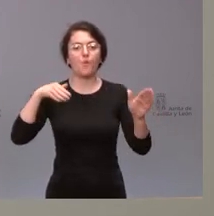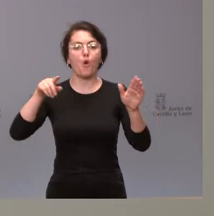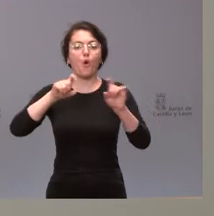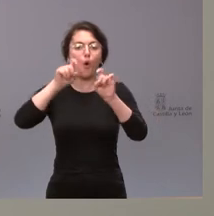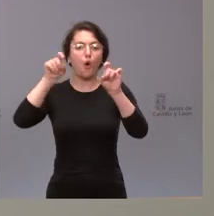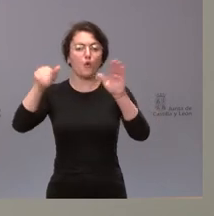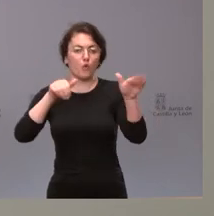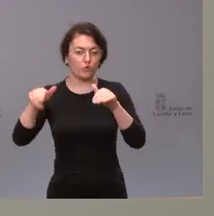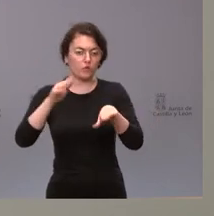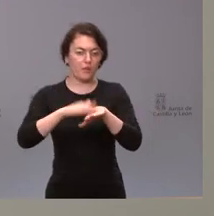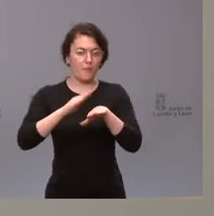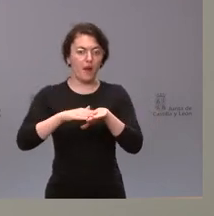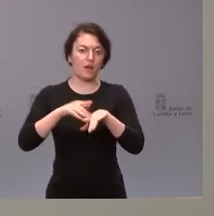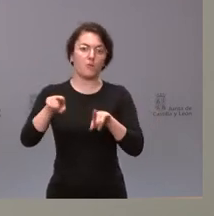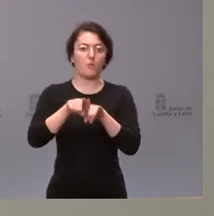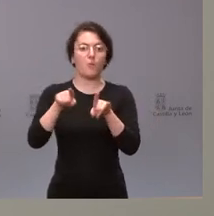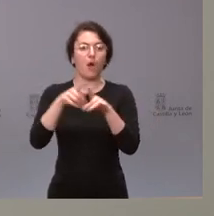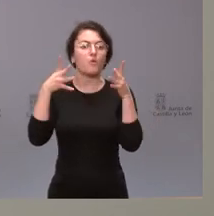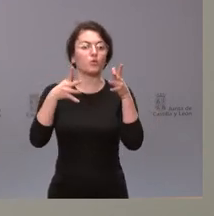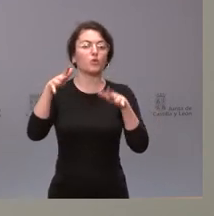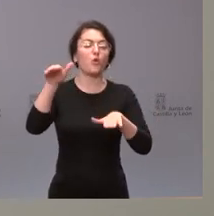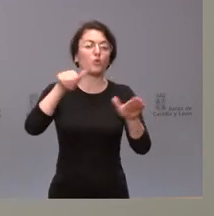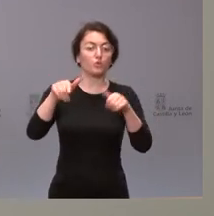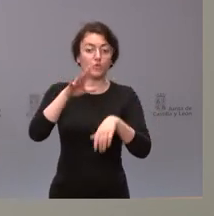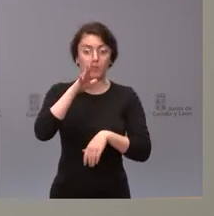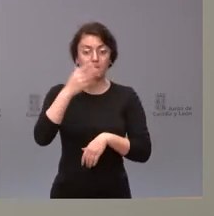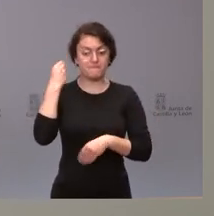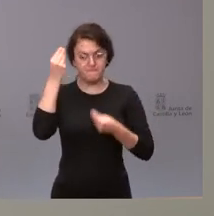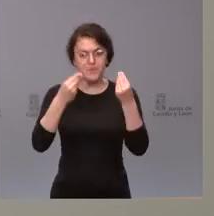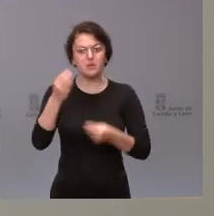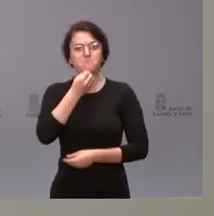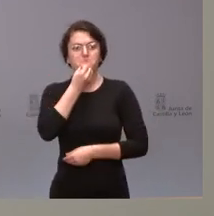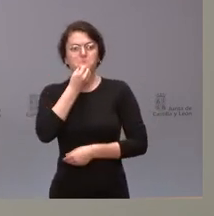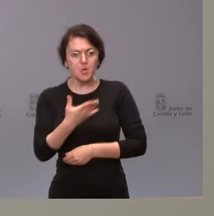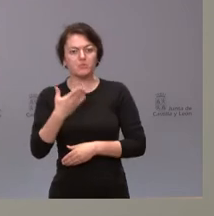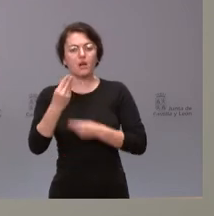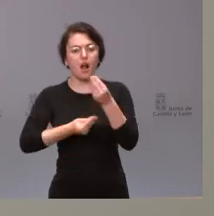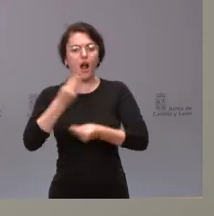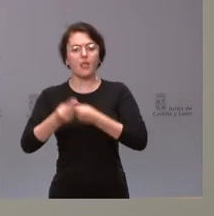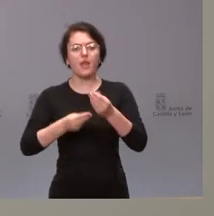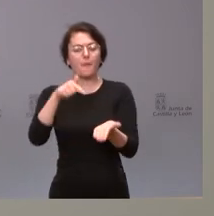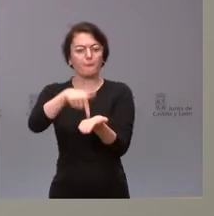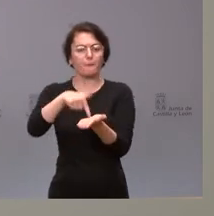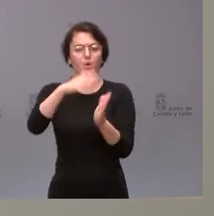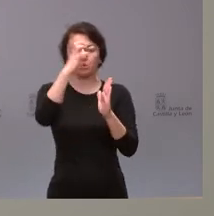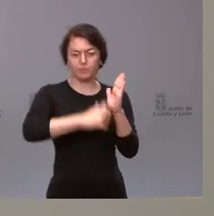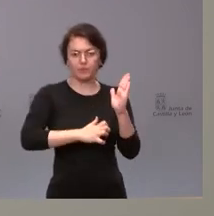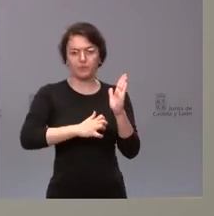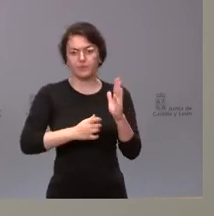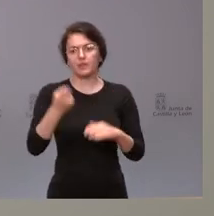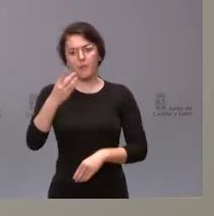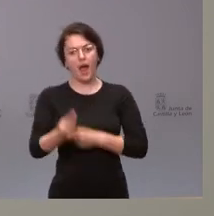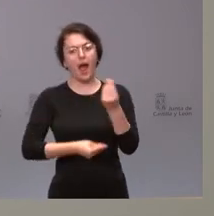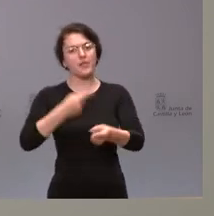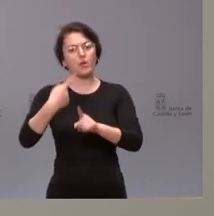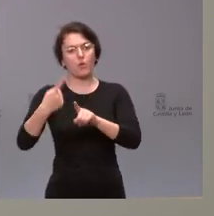y con el CES, seguiremos su tramitación porque nos parece muy oportuno en este momento la bajada de impuestos. Junto a esto, pues tenemos ya otras cosas que hemos venido haciendo,